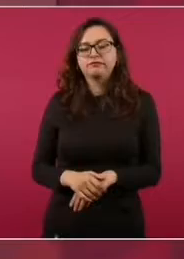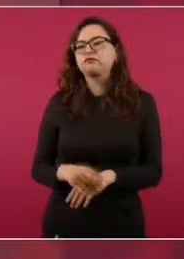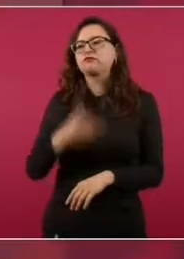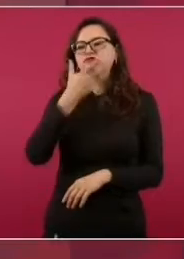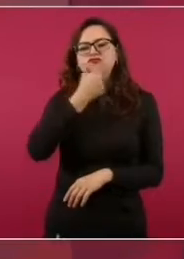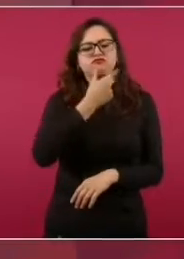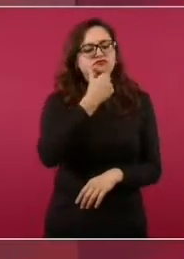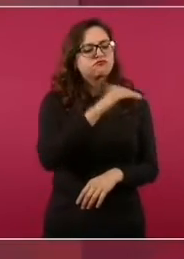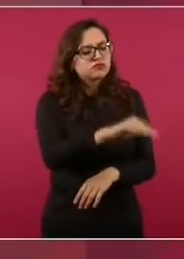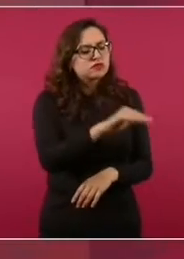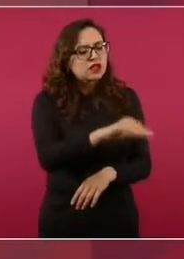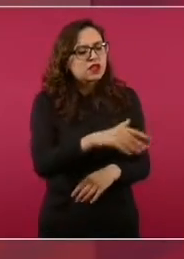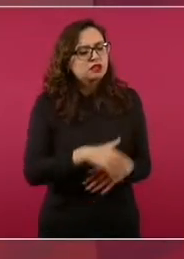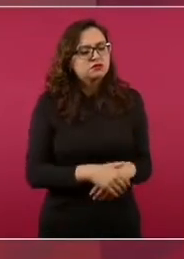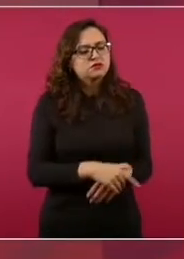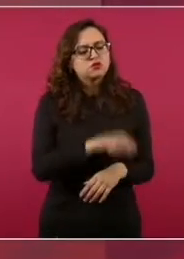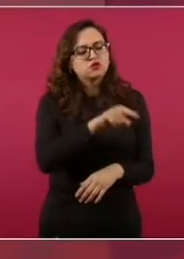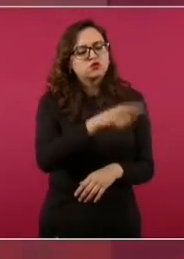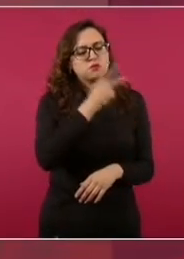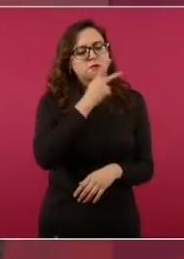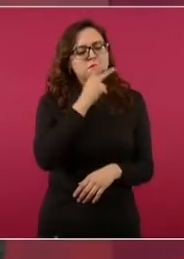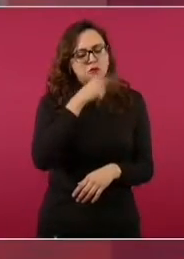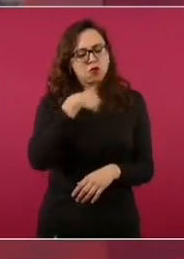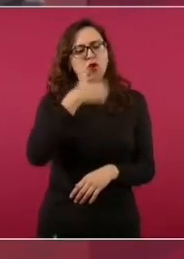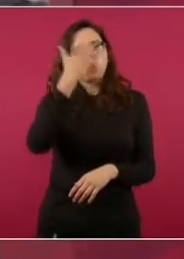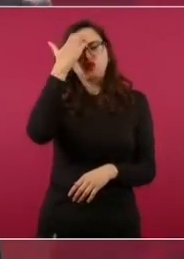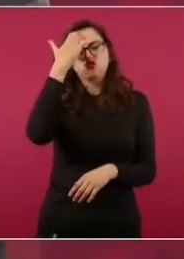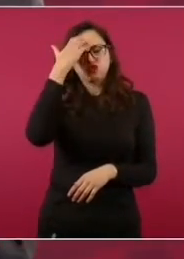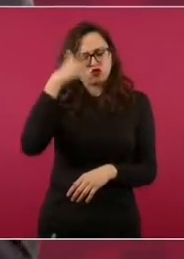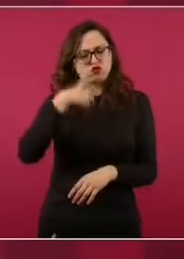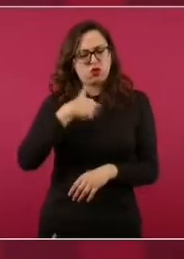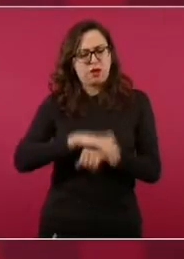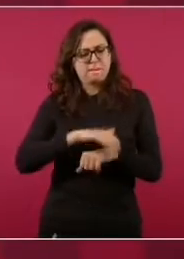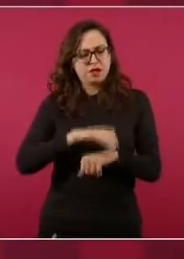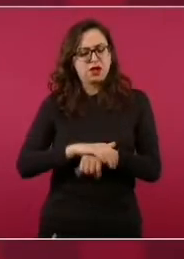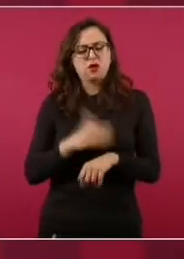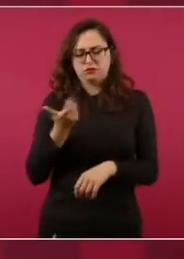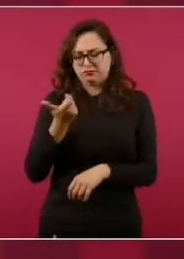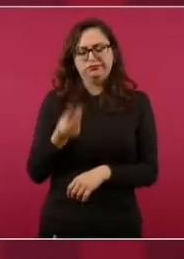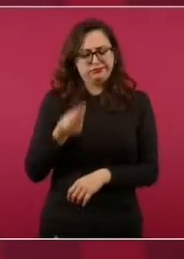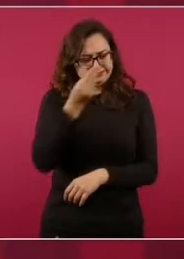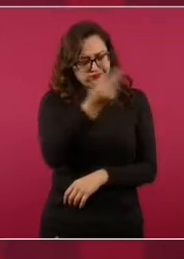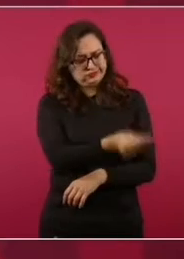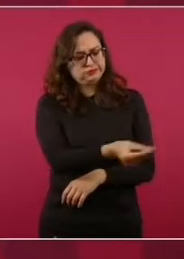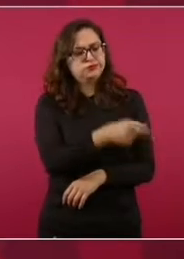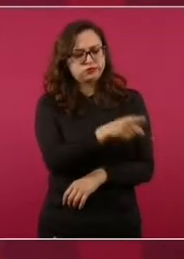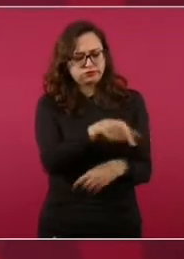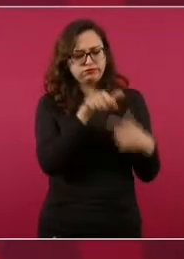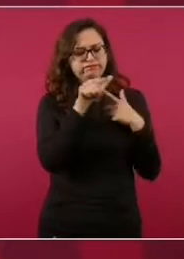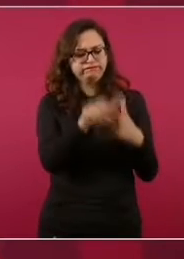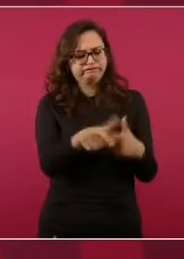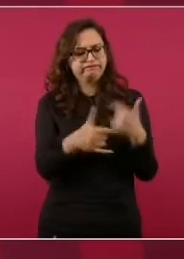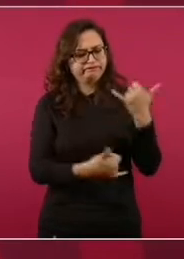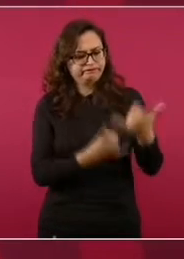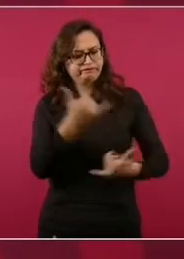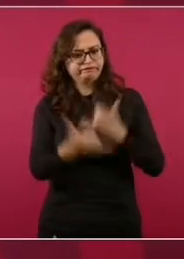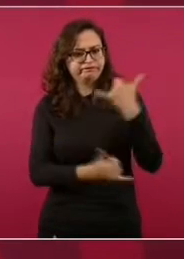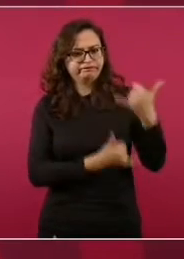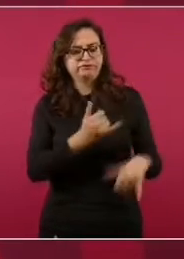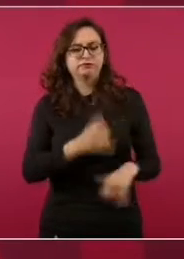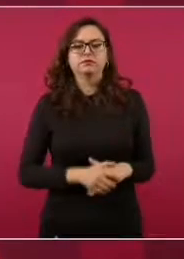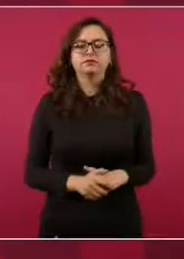amigo de tu papá, toma para que siga jugando.